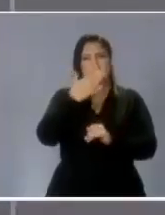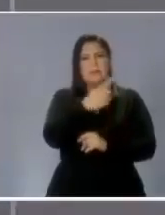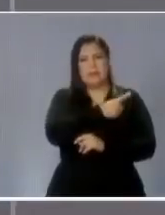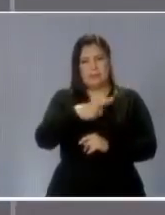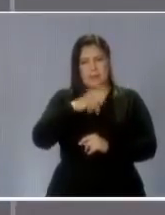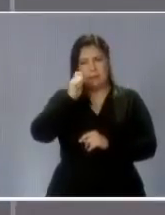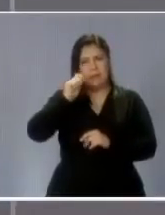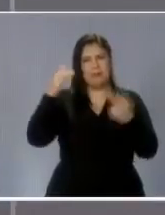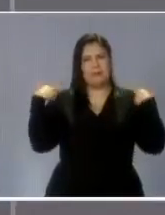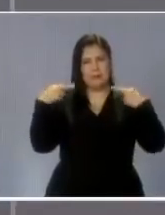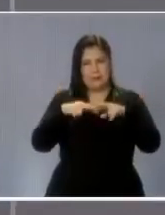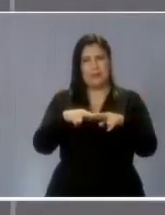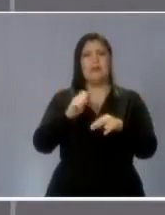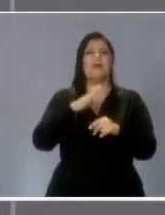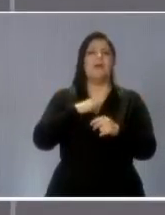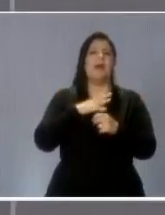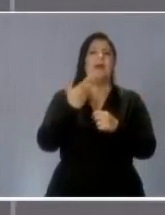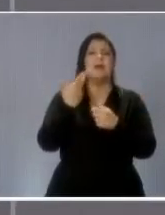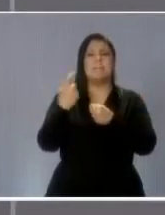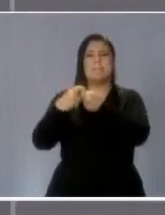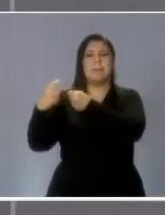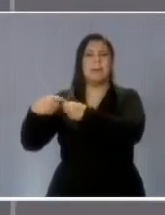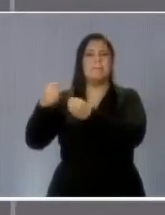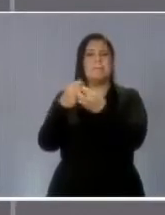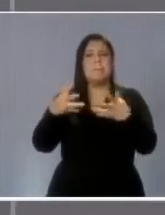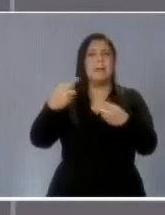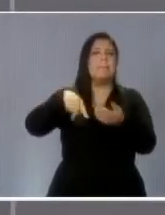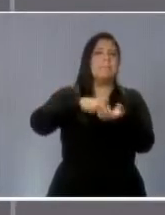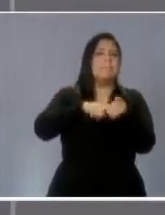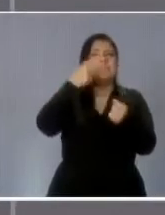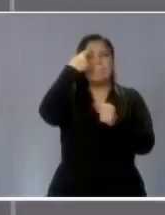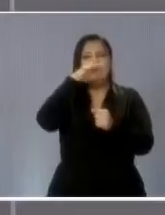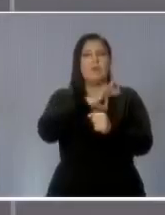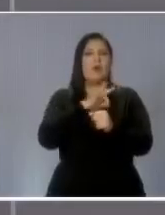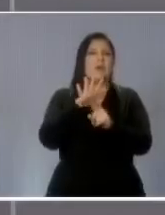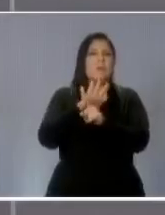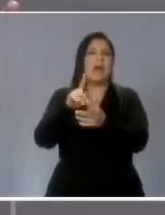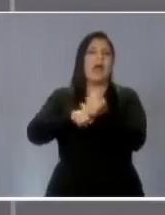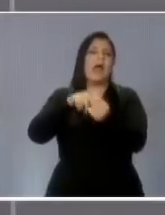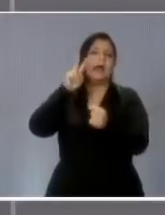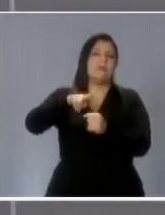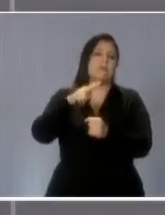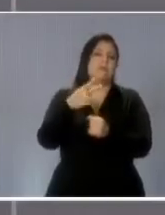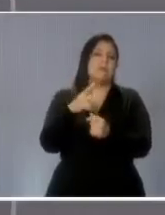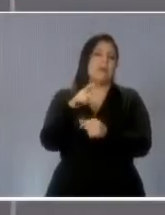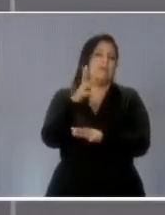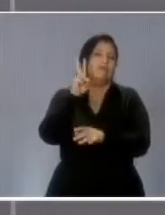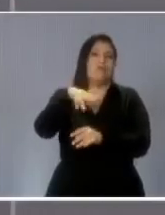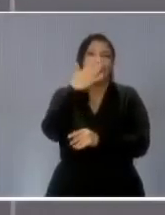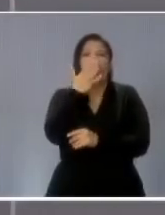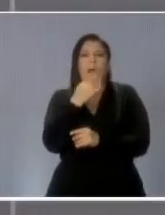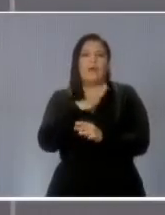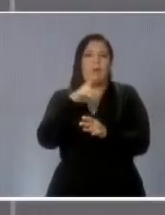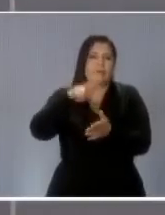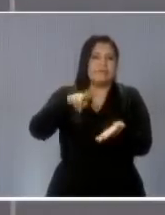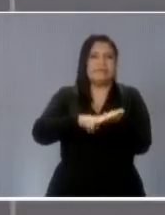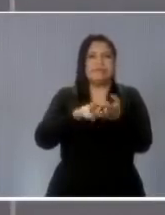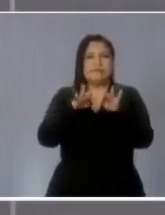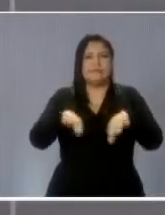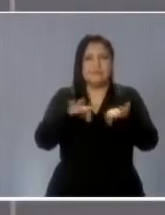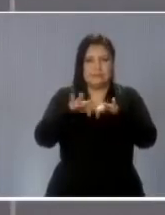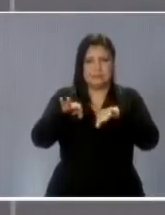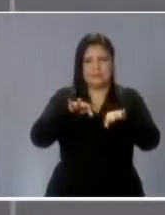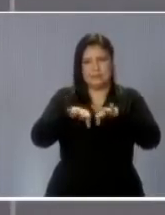El clientelismo había sustituido al mérito. México estaba rezagado en sus